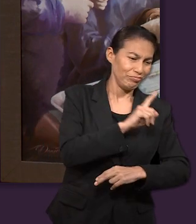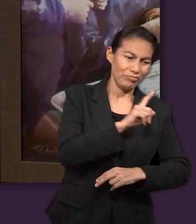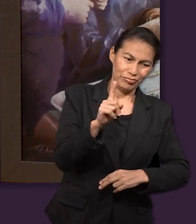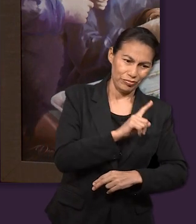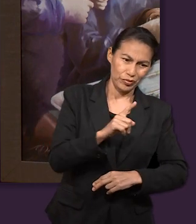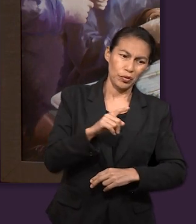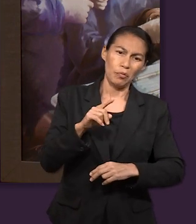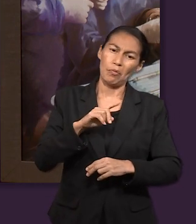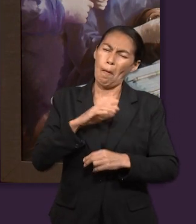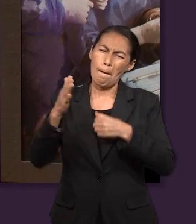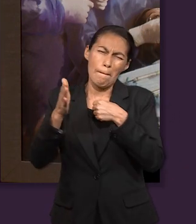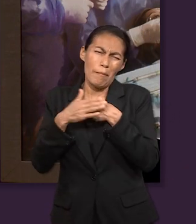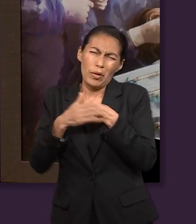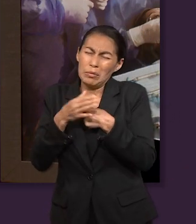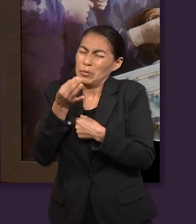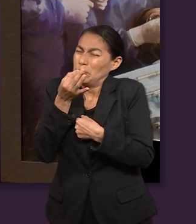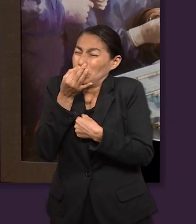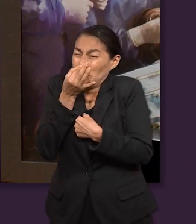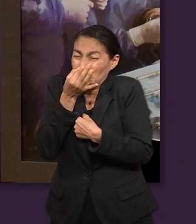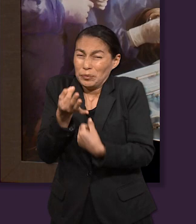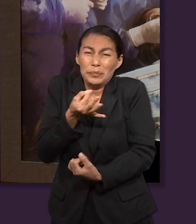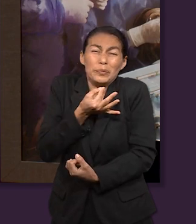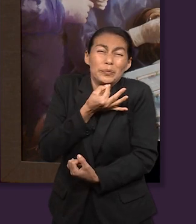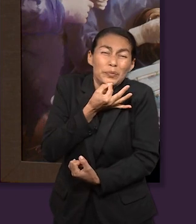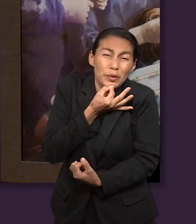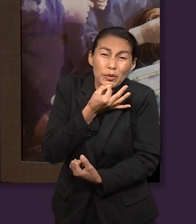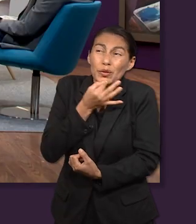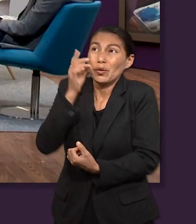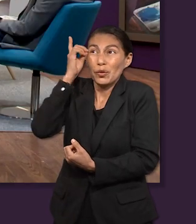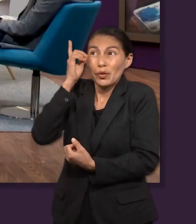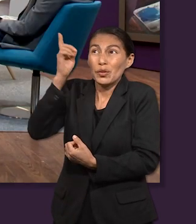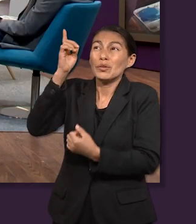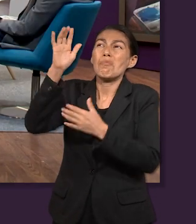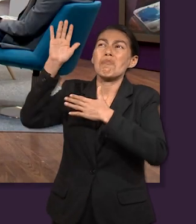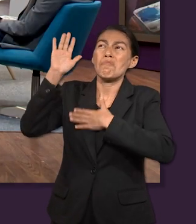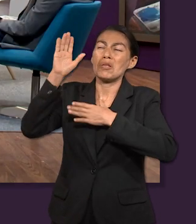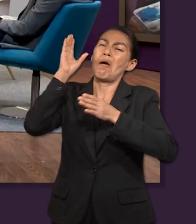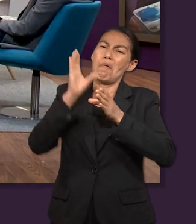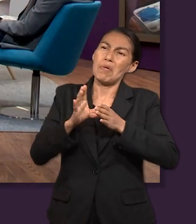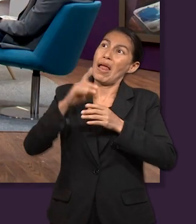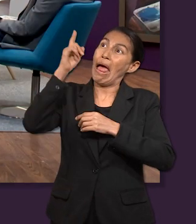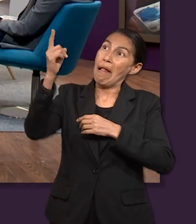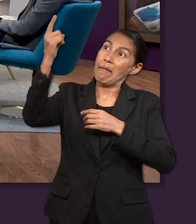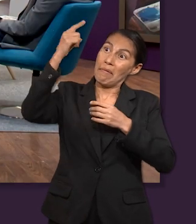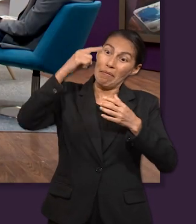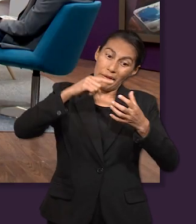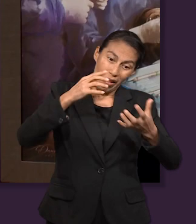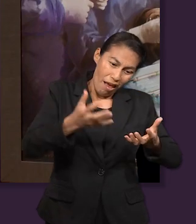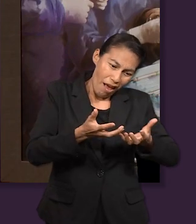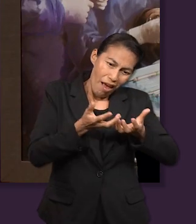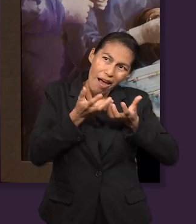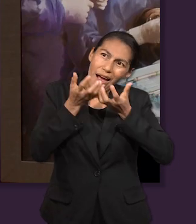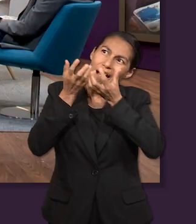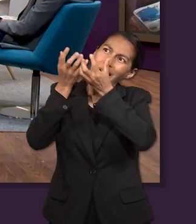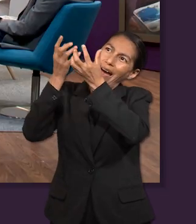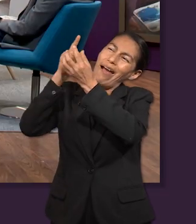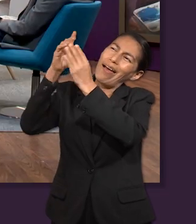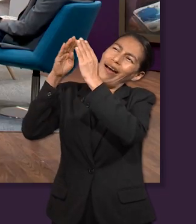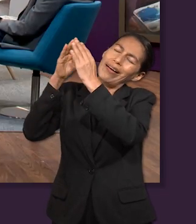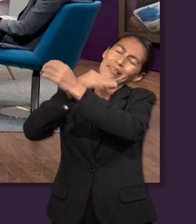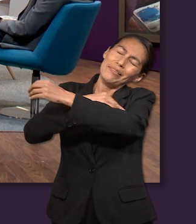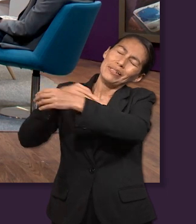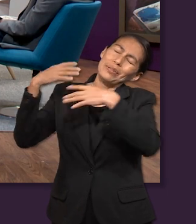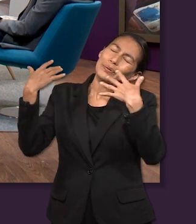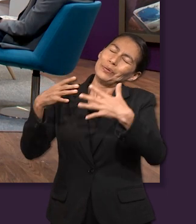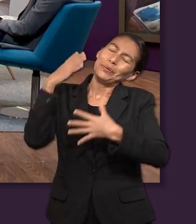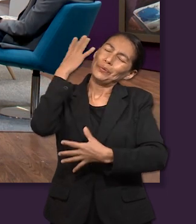este no es mi hogar. Estoy aquí de paso. Y pronto Dios cumplirá su promesa para llevarnos a casa. Guau, qué